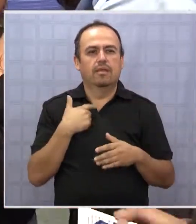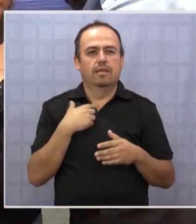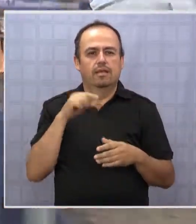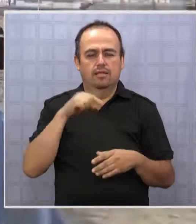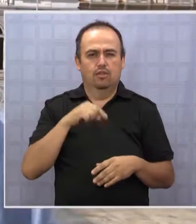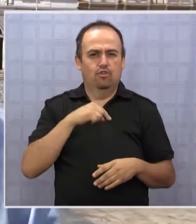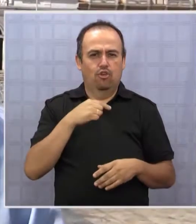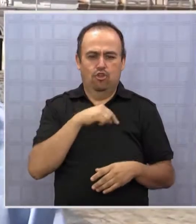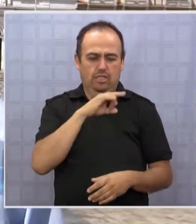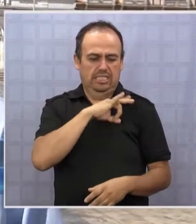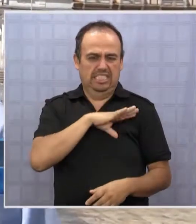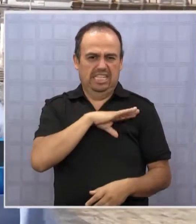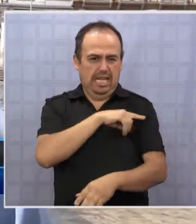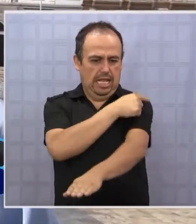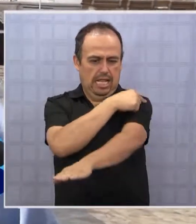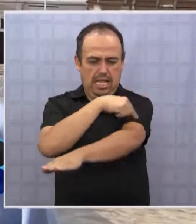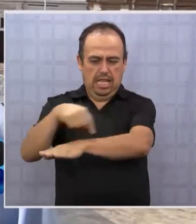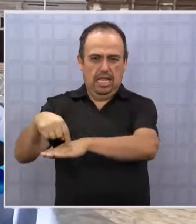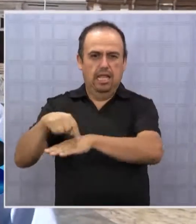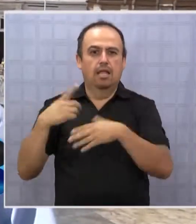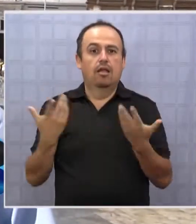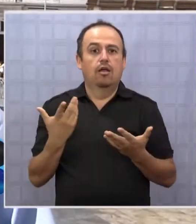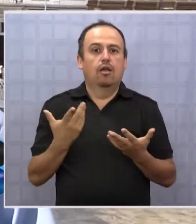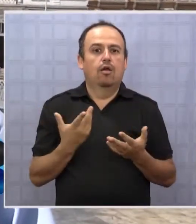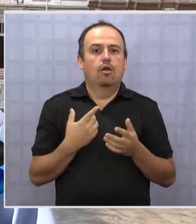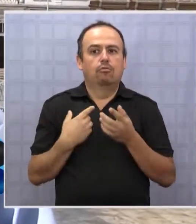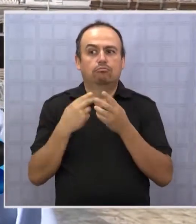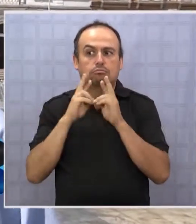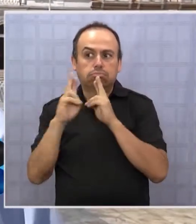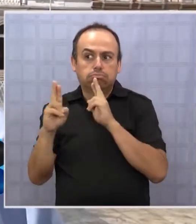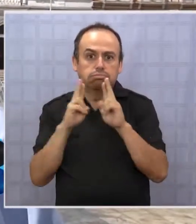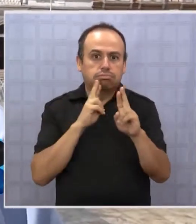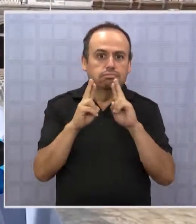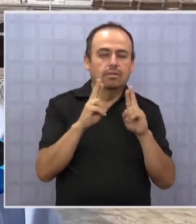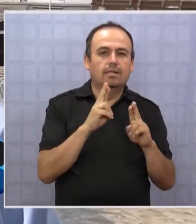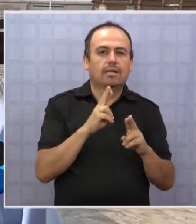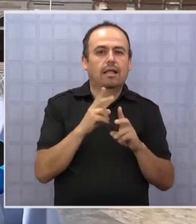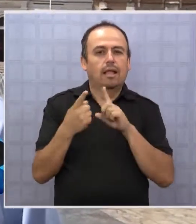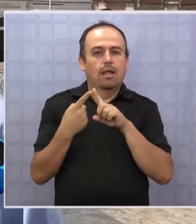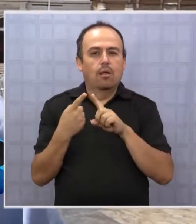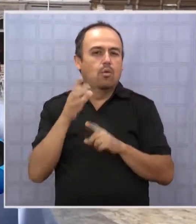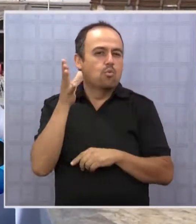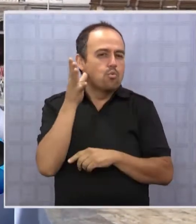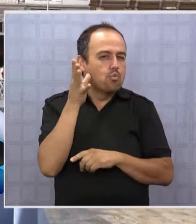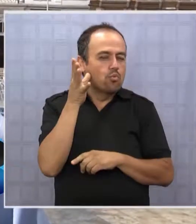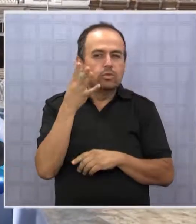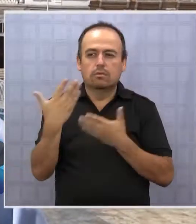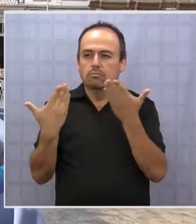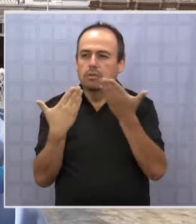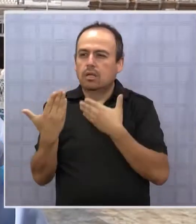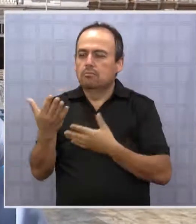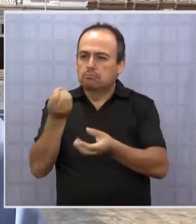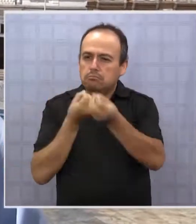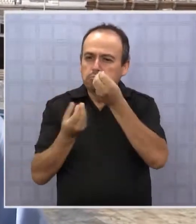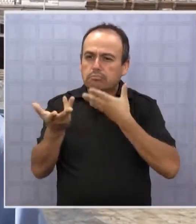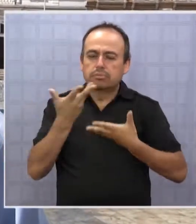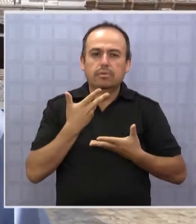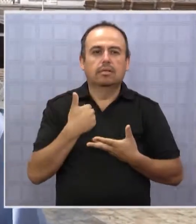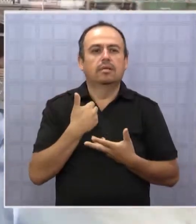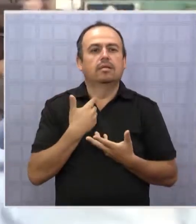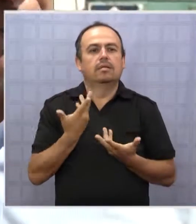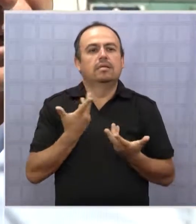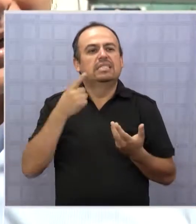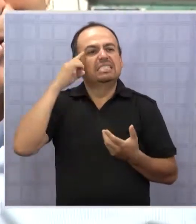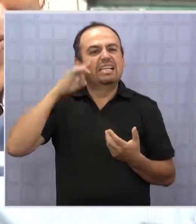adelante a lo largo de todo el país, son una tremenda forma de relacionarnos directamente con la ciudadanía, escuchando directamente sus inquietudes